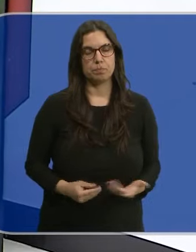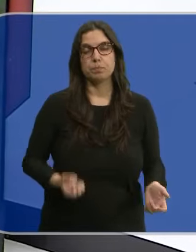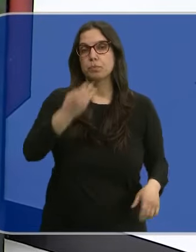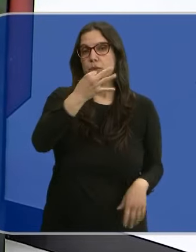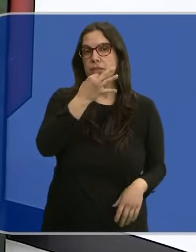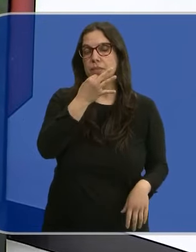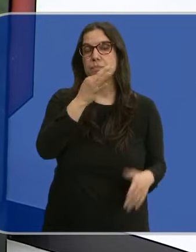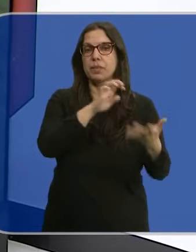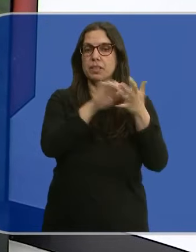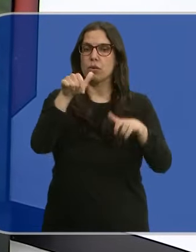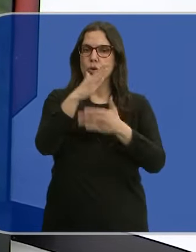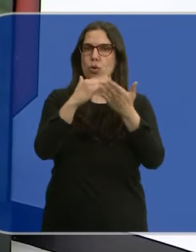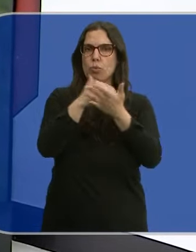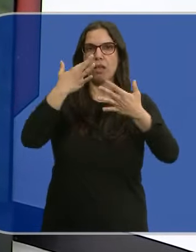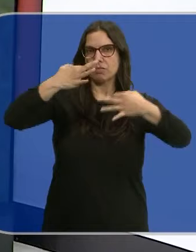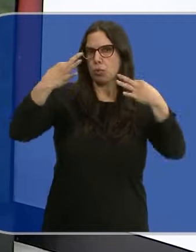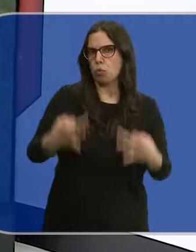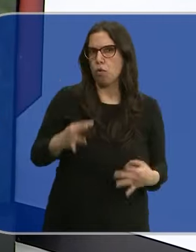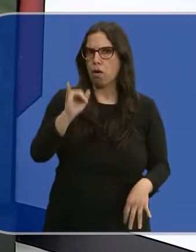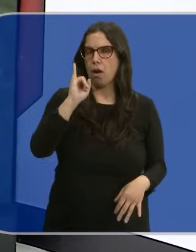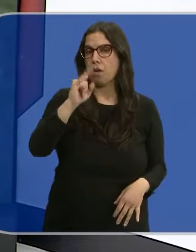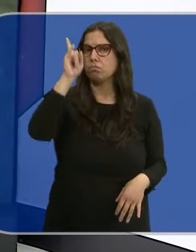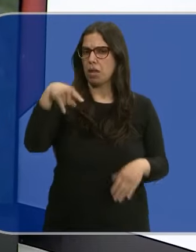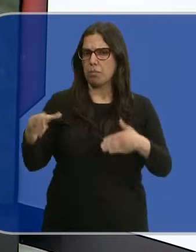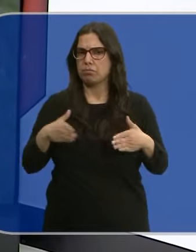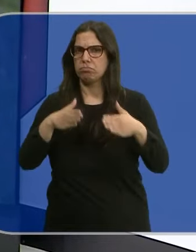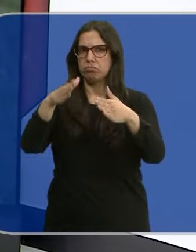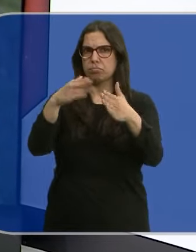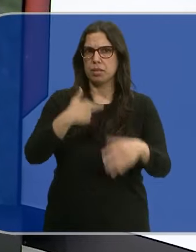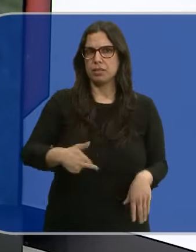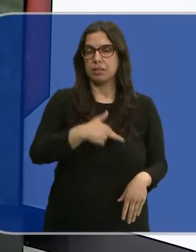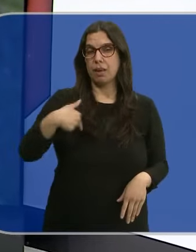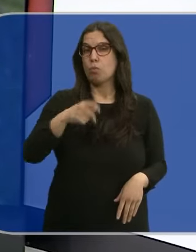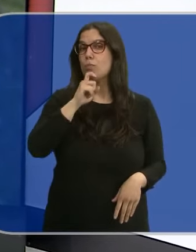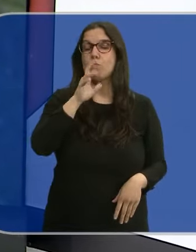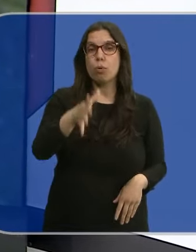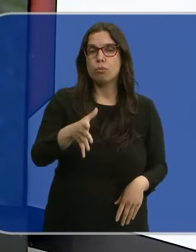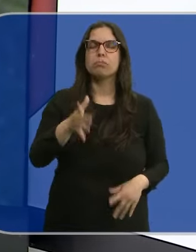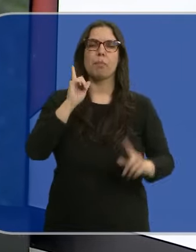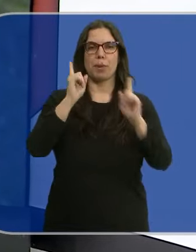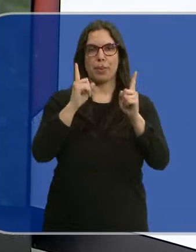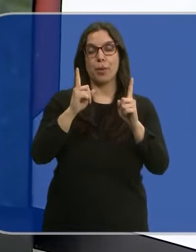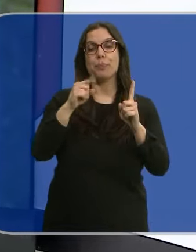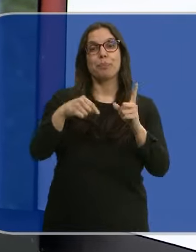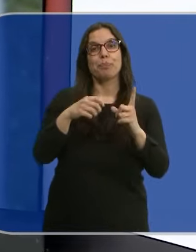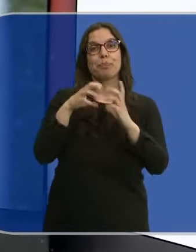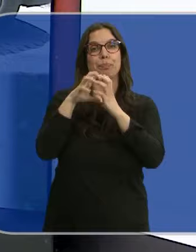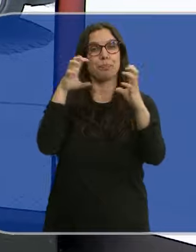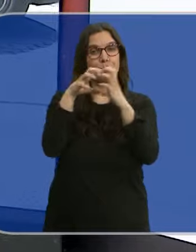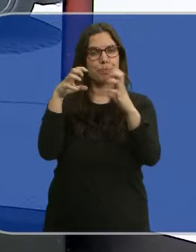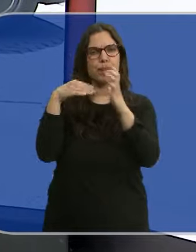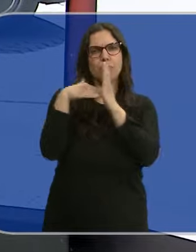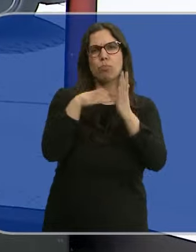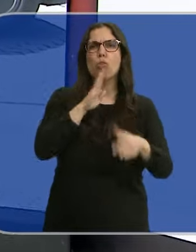Buenas tardes. Castilla y León es una comunidad segura, al igual que la ruta Jacobea. La clave, la prevención. ¿Dónde estarán ubicadas estas unidades?